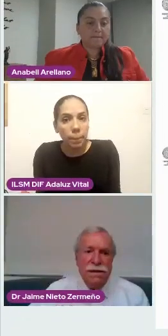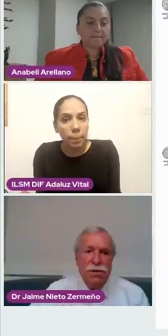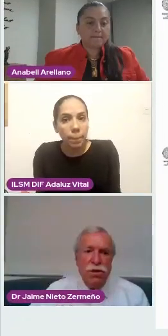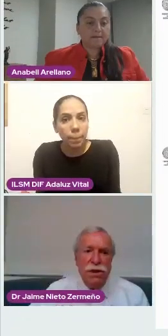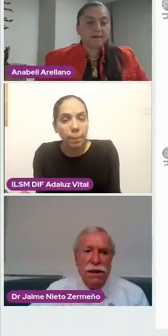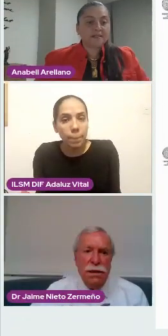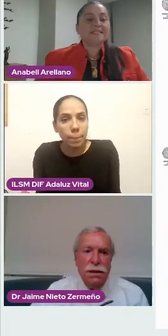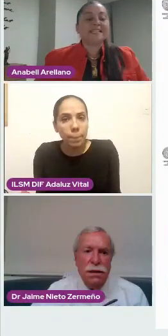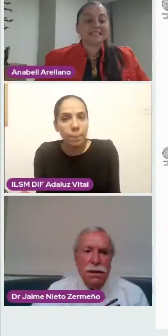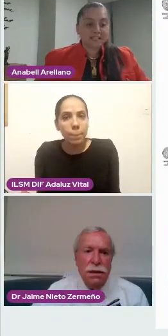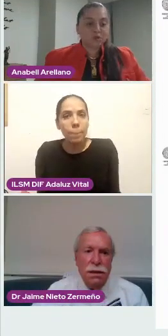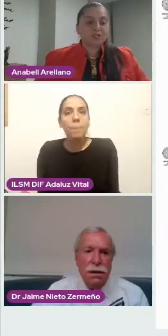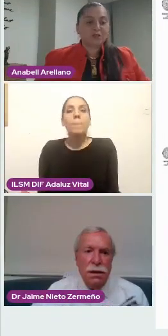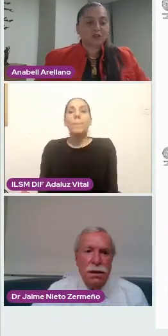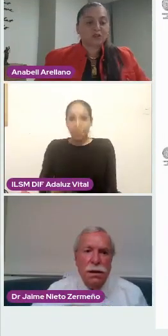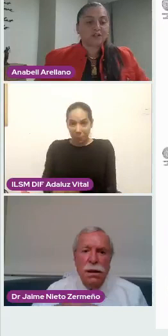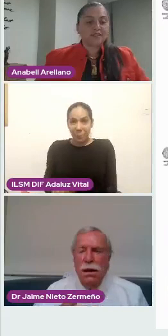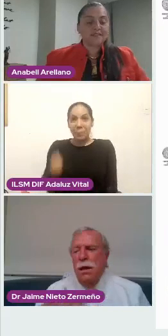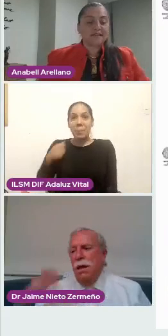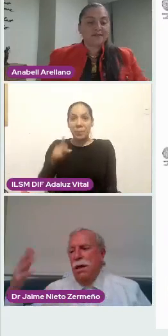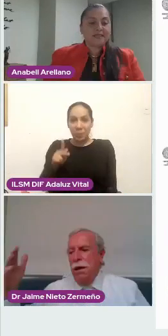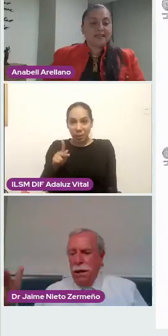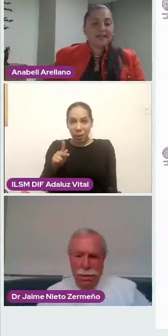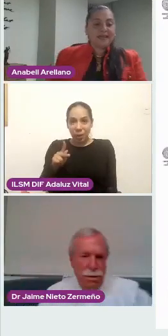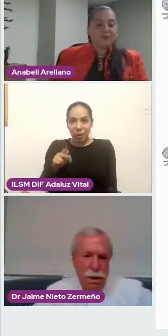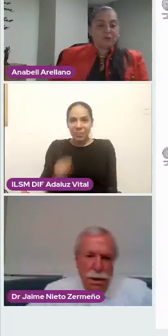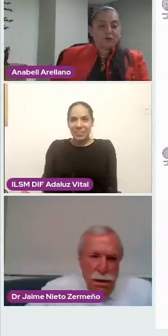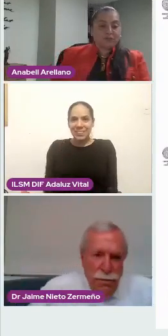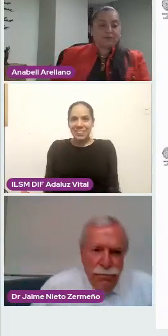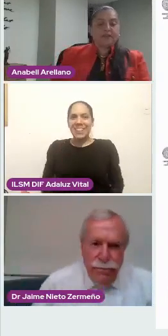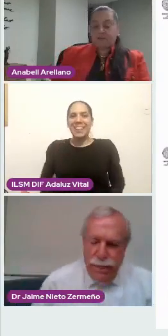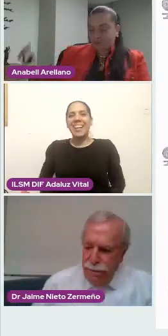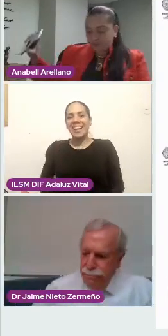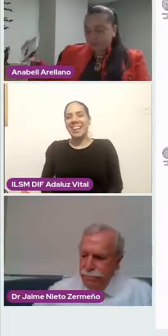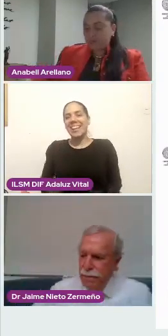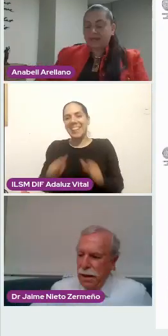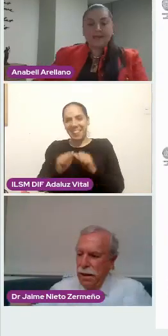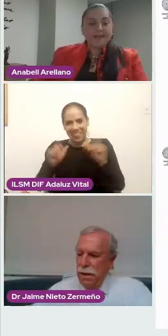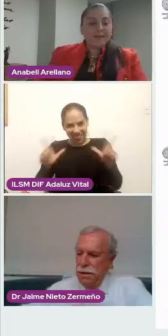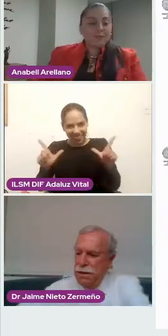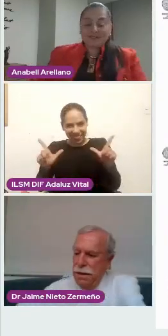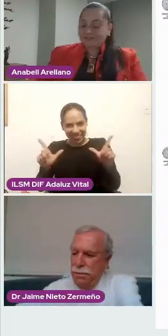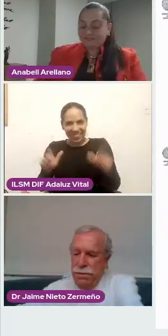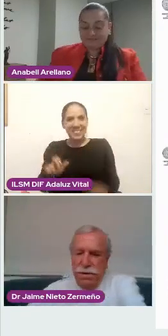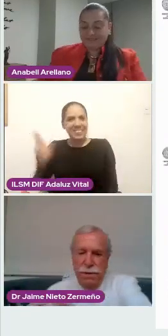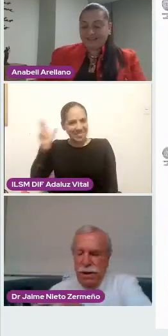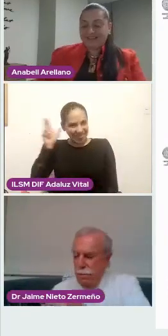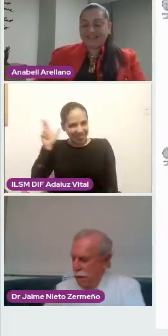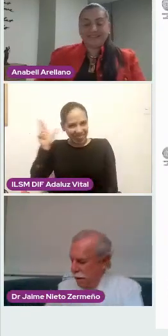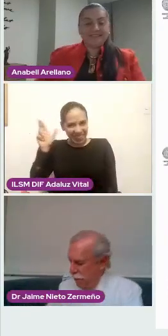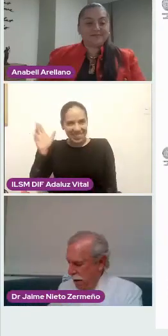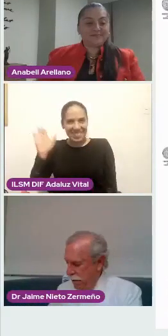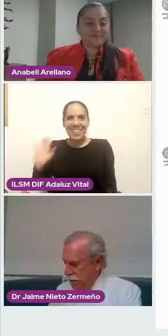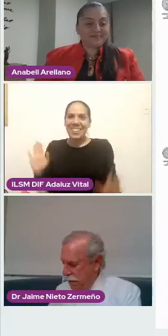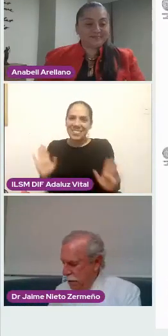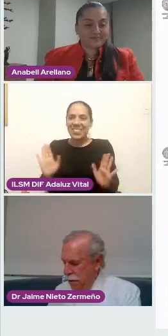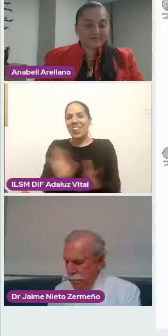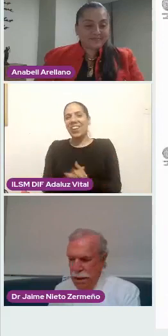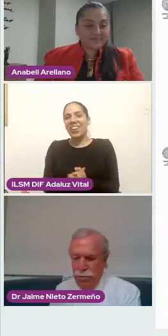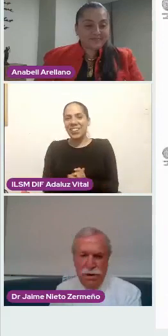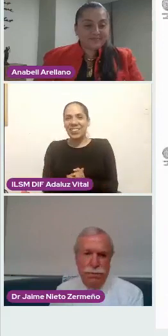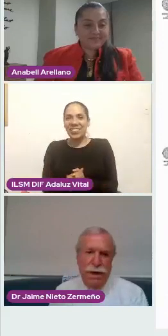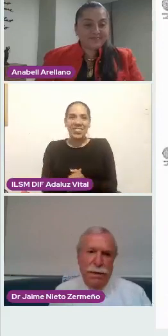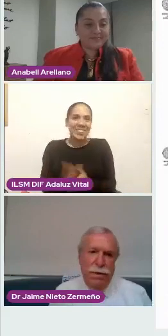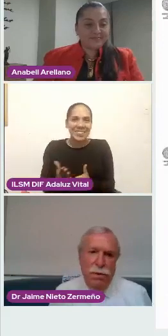Ya se escucha, doctor. Ya vi que entro por otra plataforma. Muy bien, pues. Pues, sí, me cambié, ver si